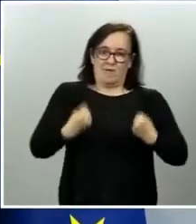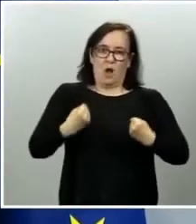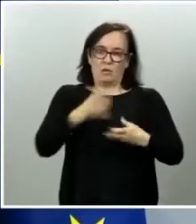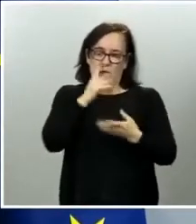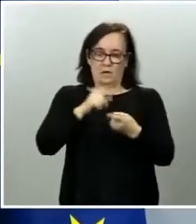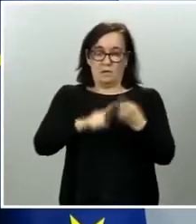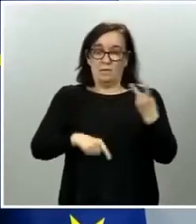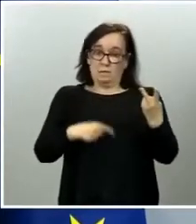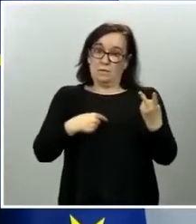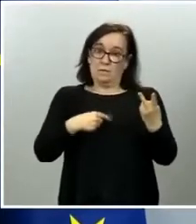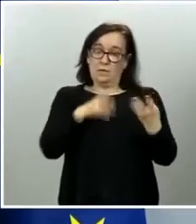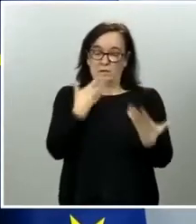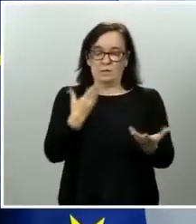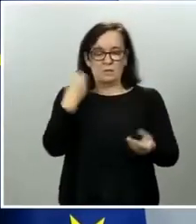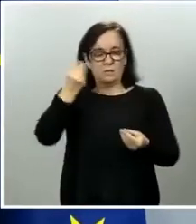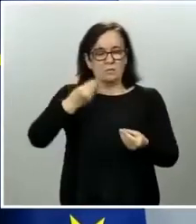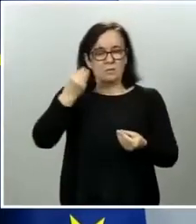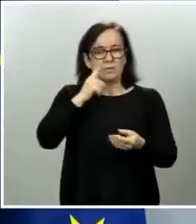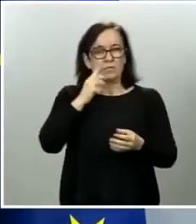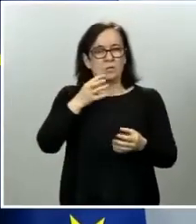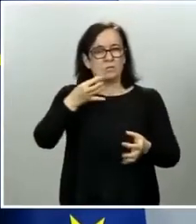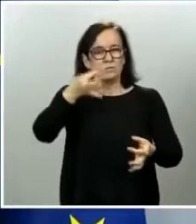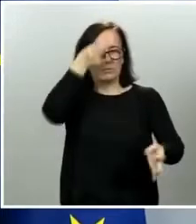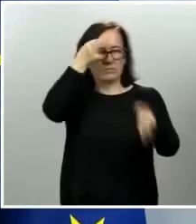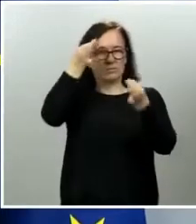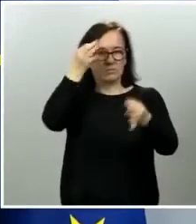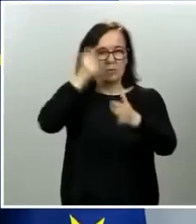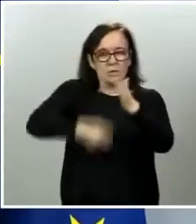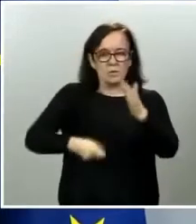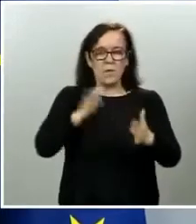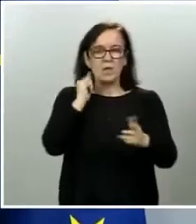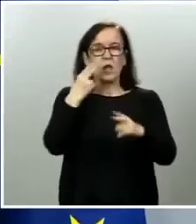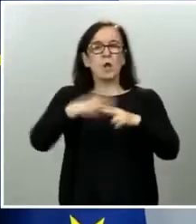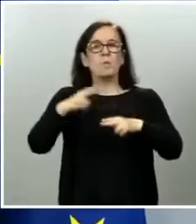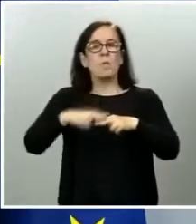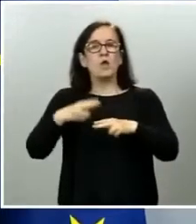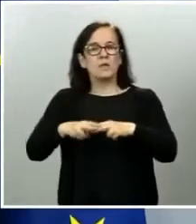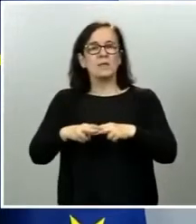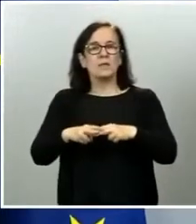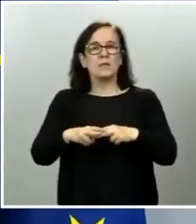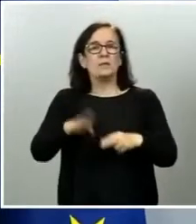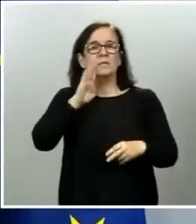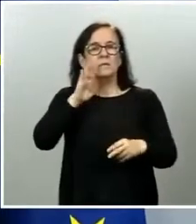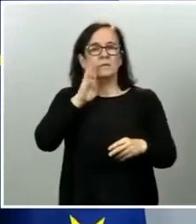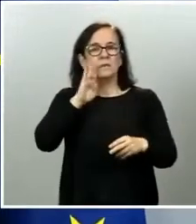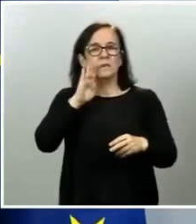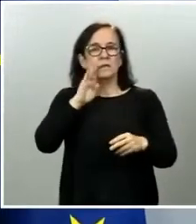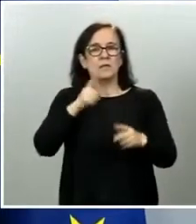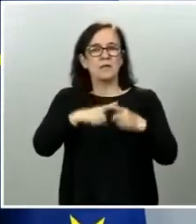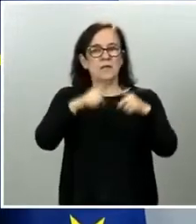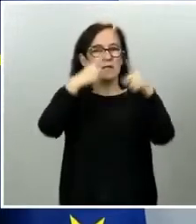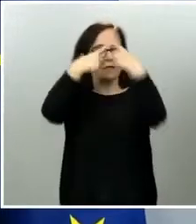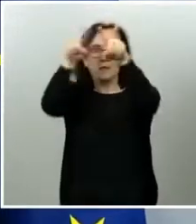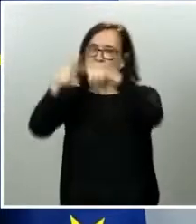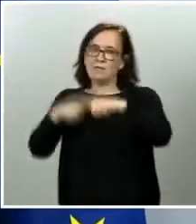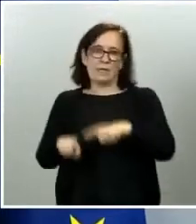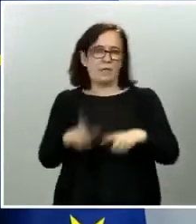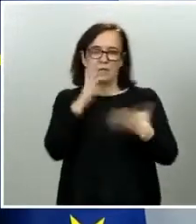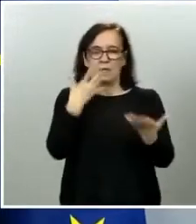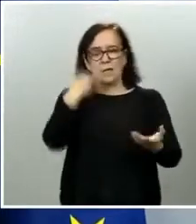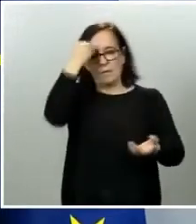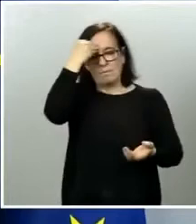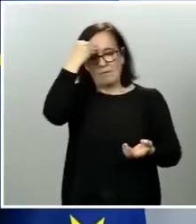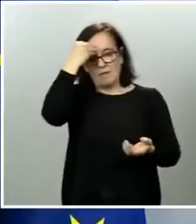evidentemente habrá que ser muy estricto más cuando hay una política como hemos dicho de asimetrías, decir, teniendo en consideración